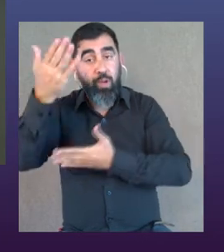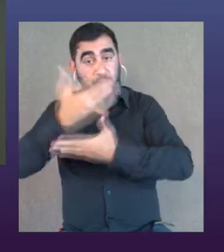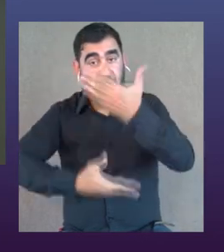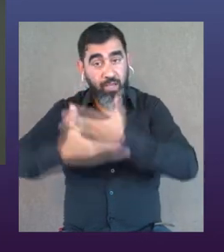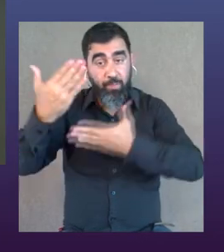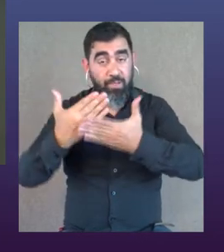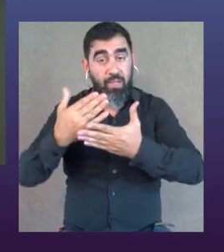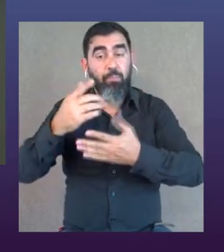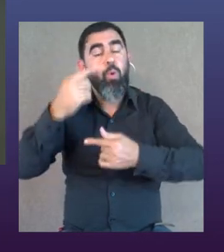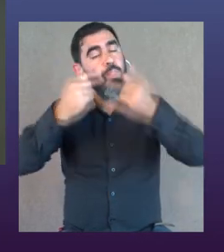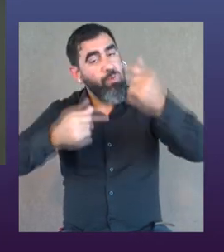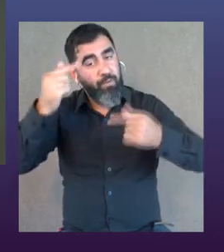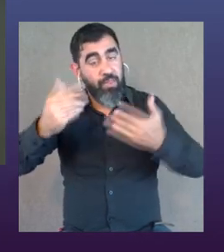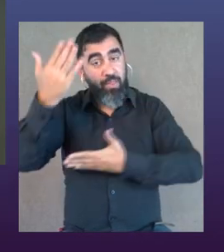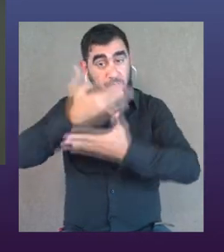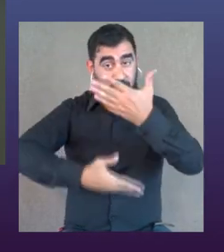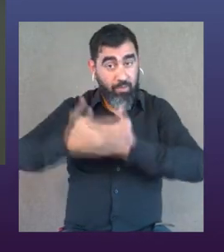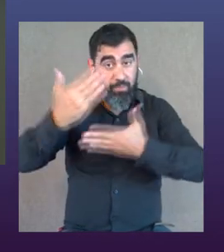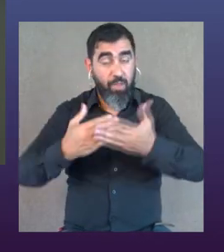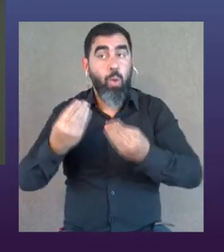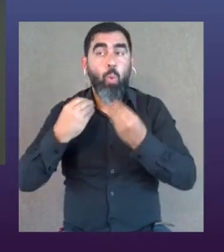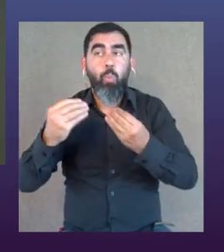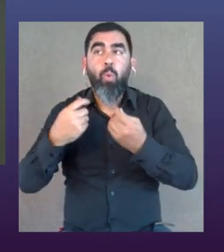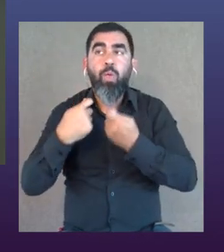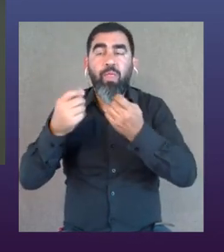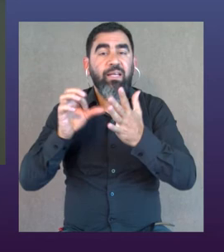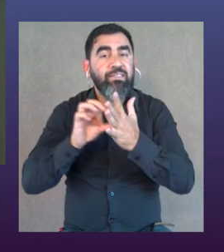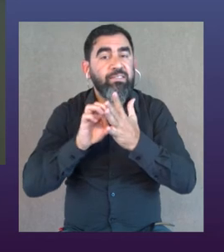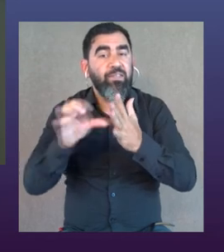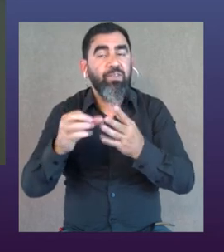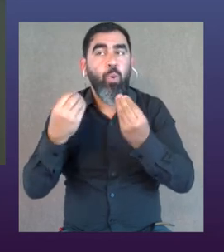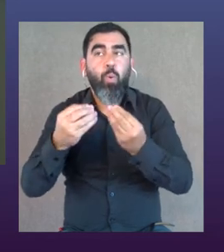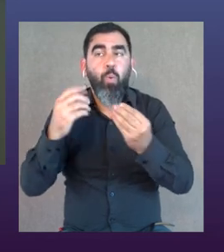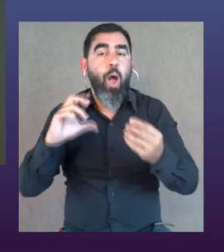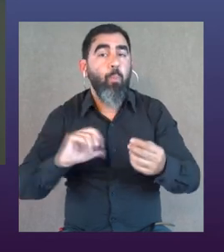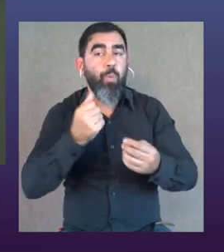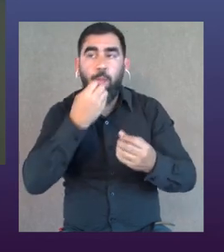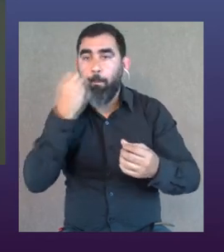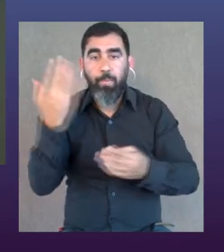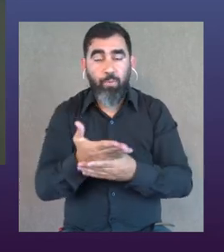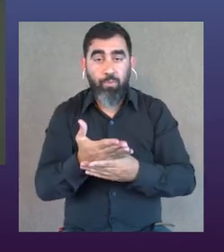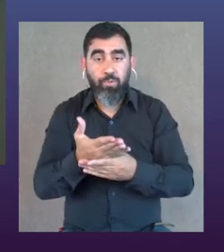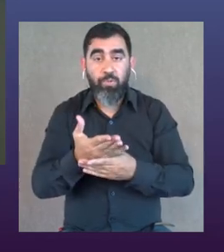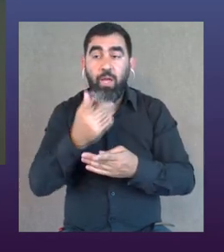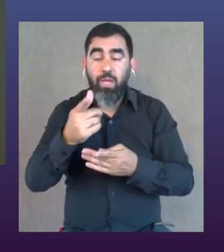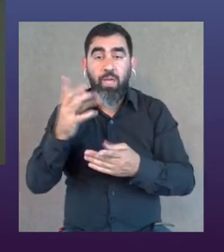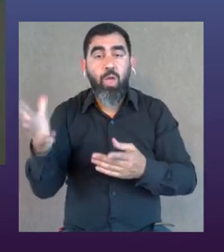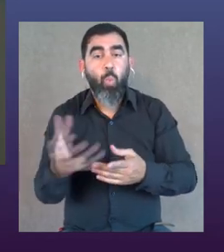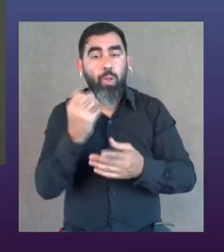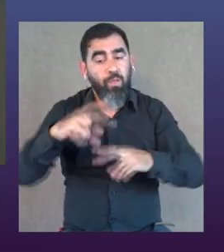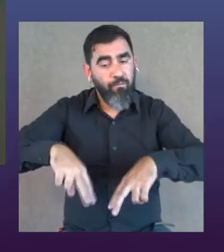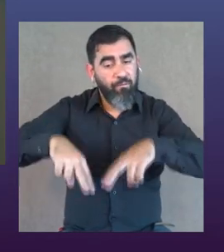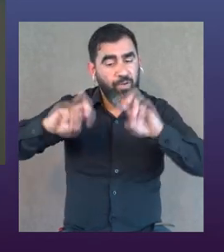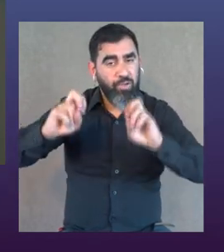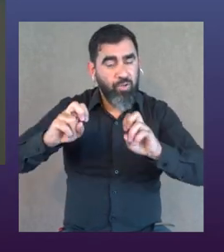única de las personas con discapacidad dentro de sus distintas discapacidades, cómo se pone al servicio o cómo se capitaliza para bien, ¿no? Entonces,